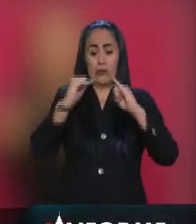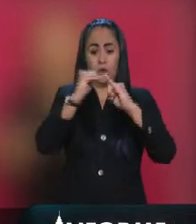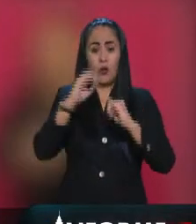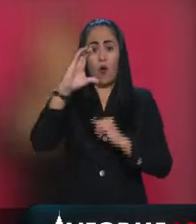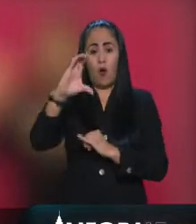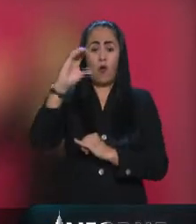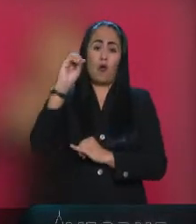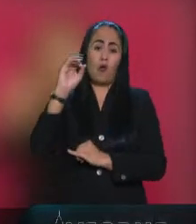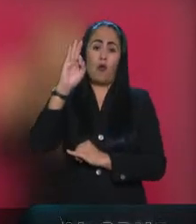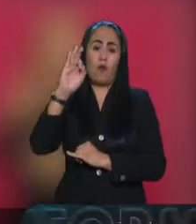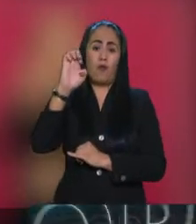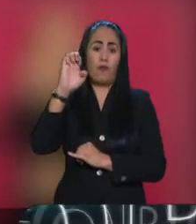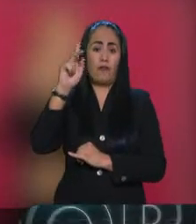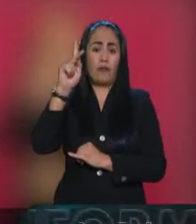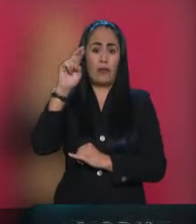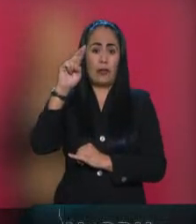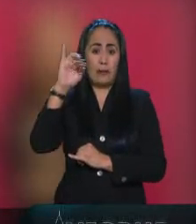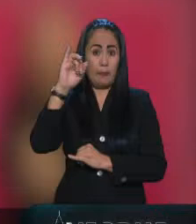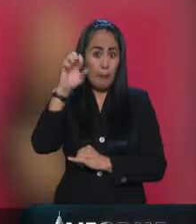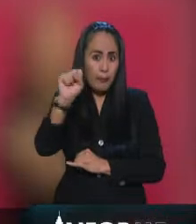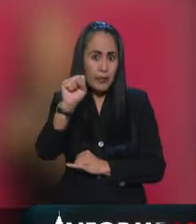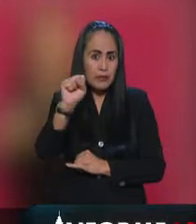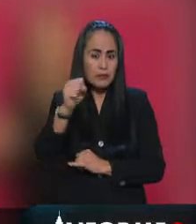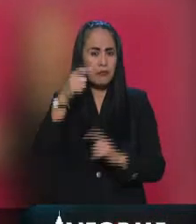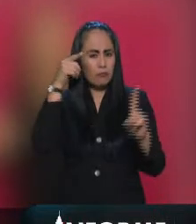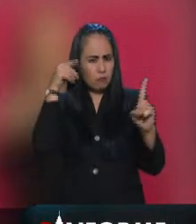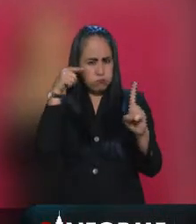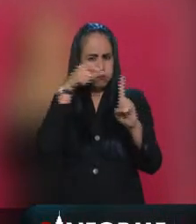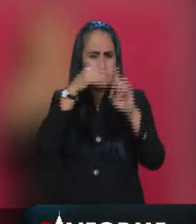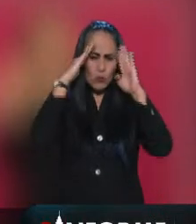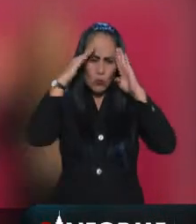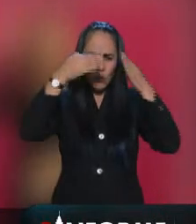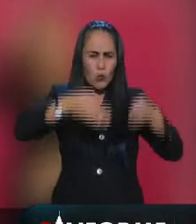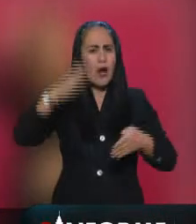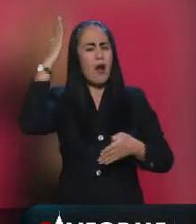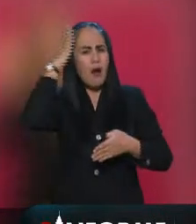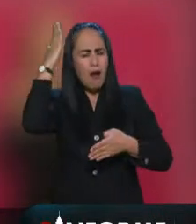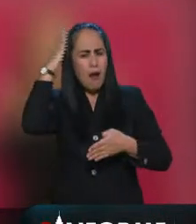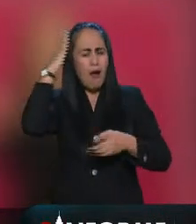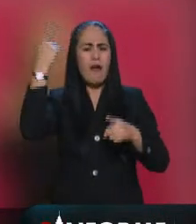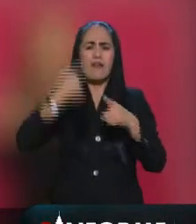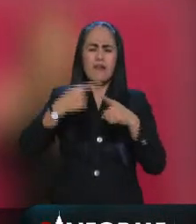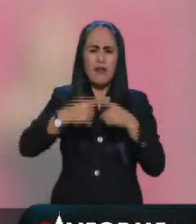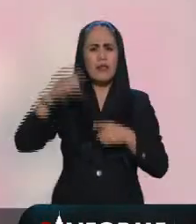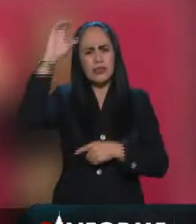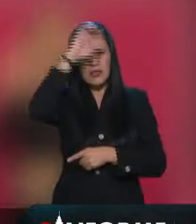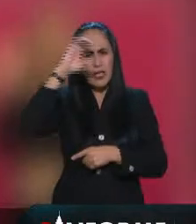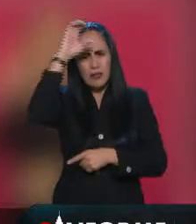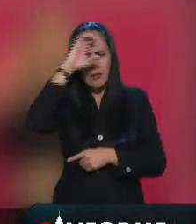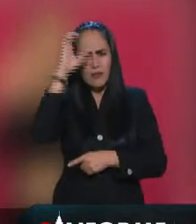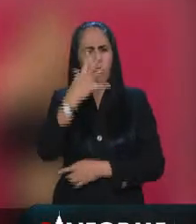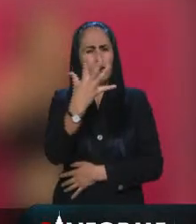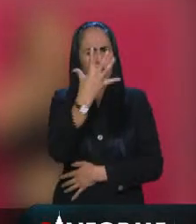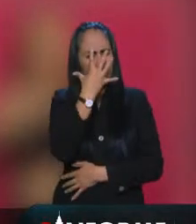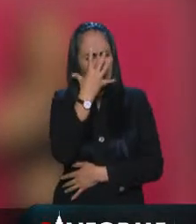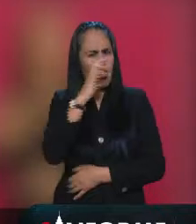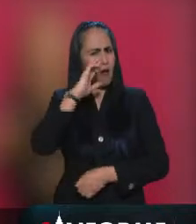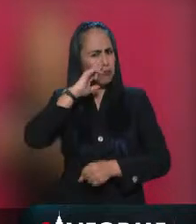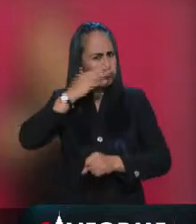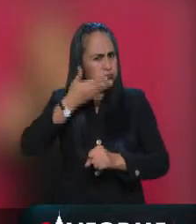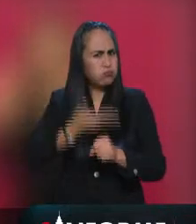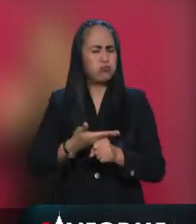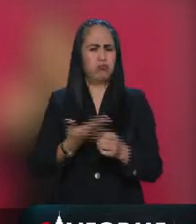que está dirigida por científicos serios, responsables, que fueron los que